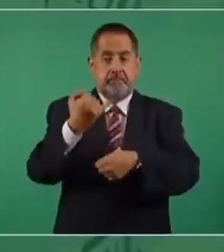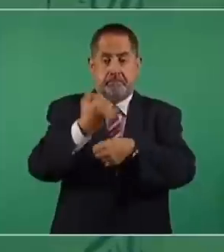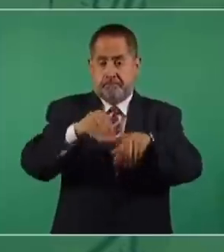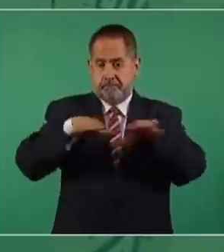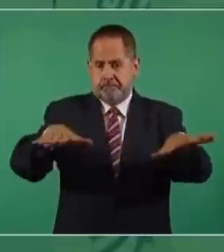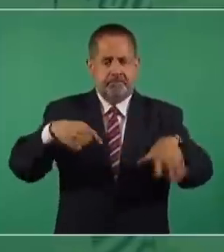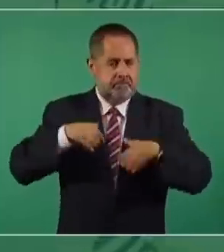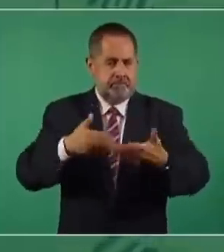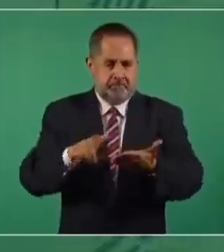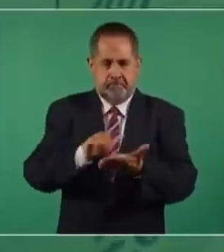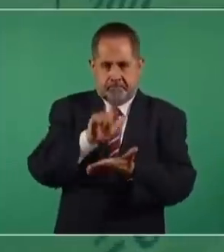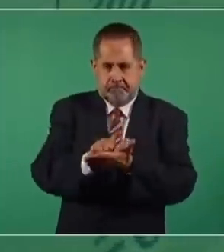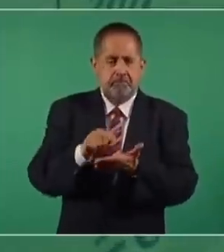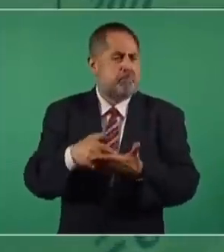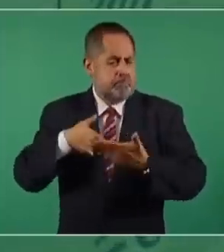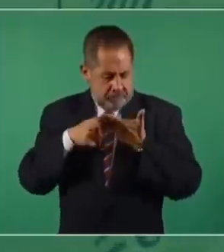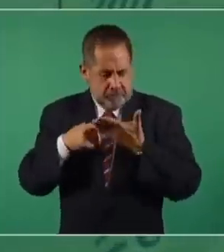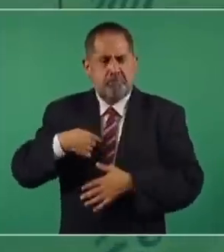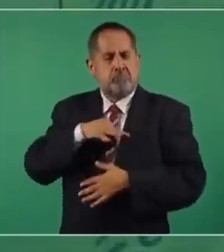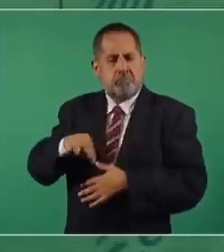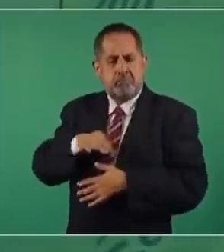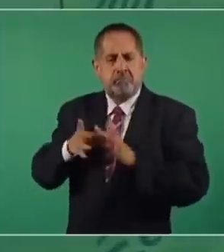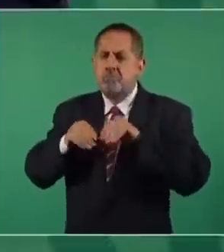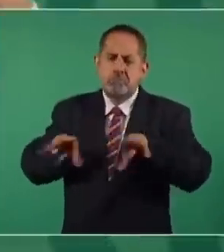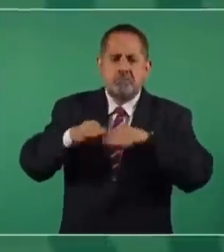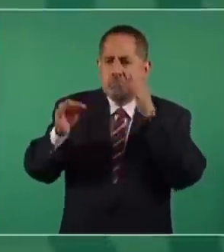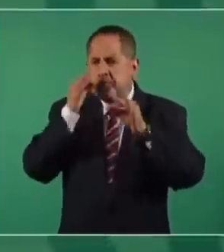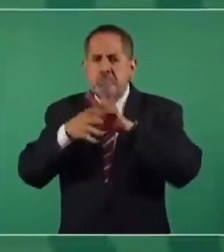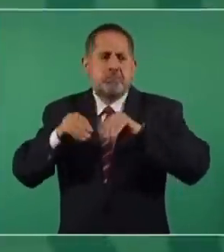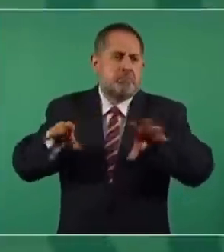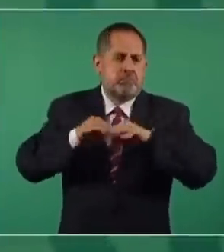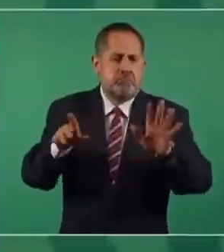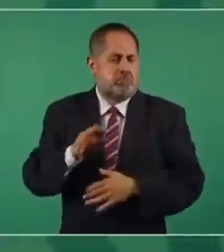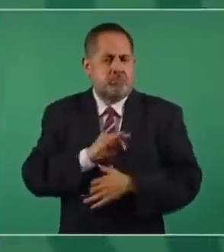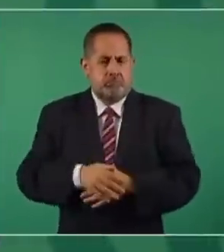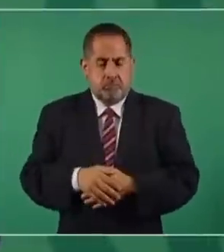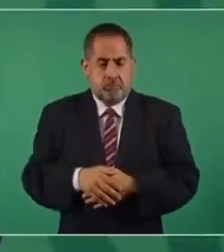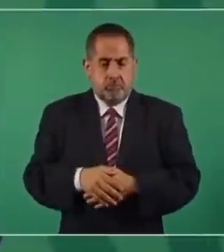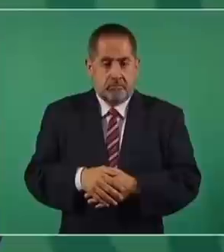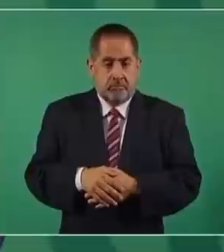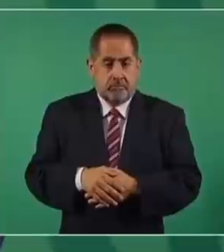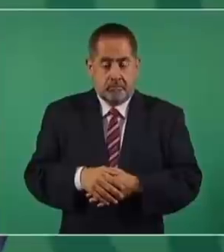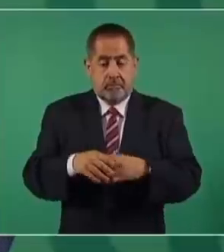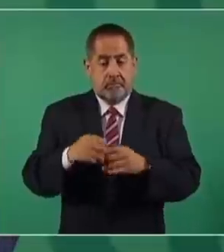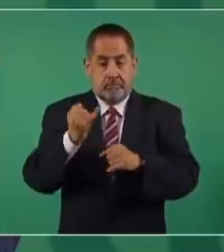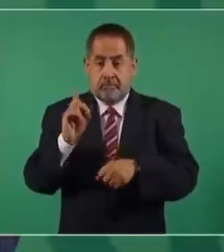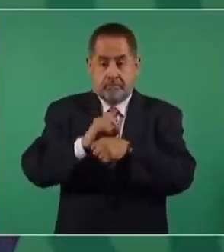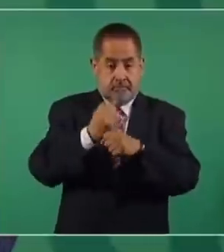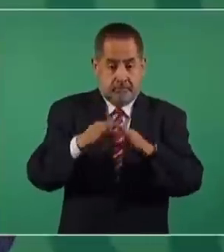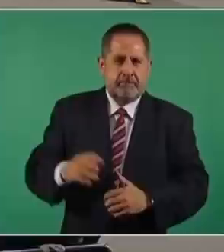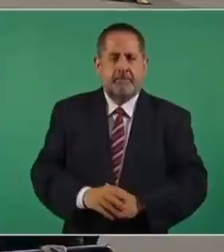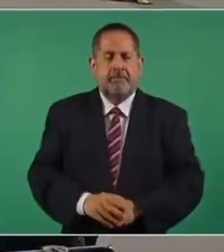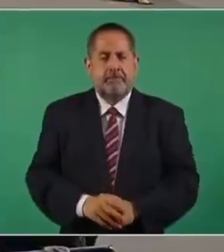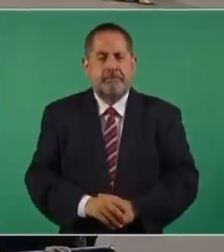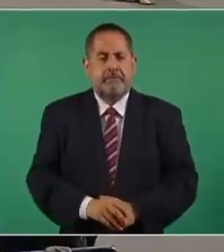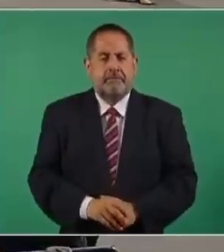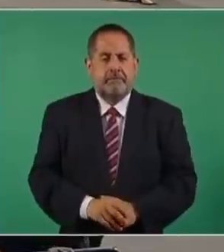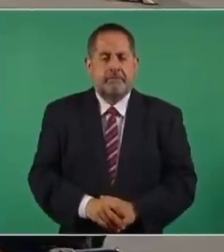y por ley nos permiten transmitir mensajes. Una semana antes y una semana después.